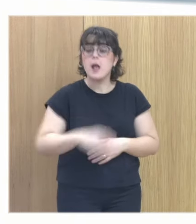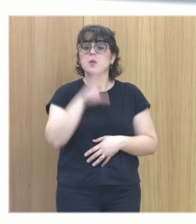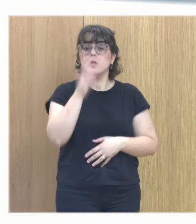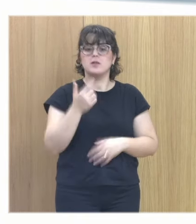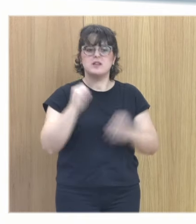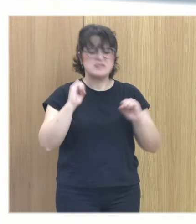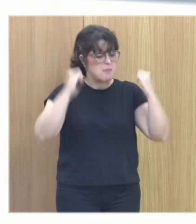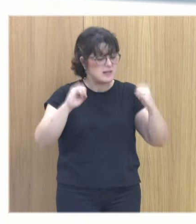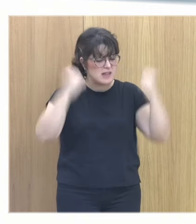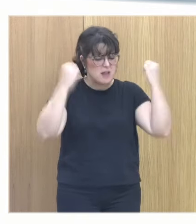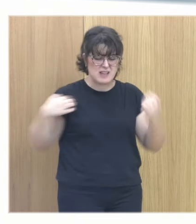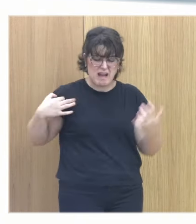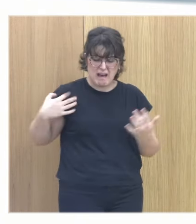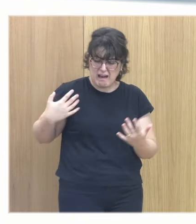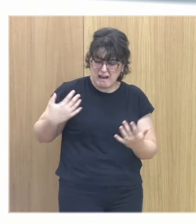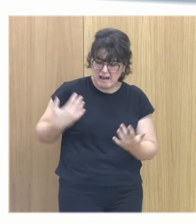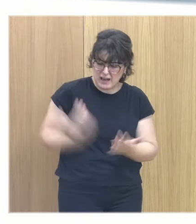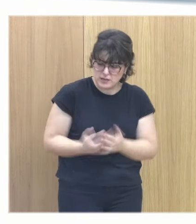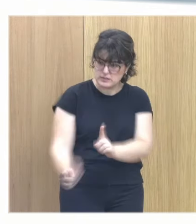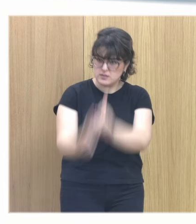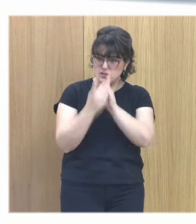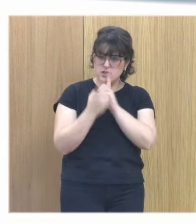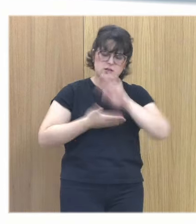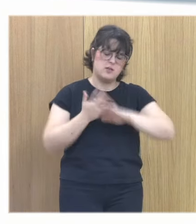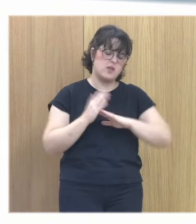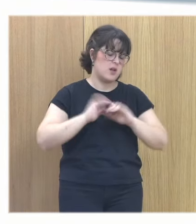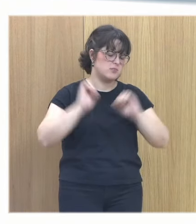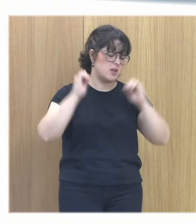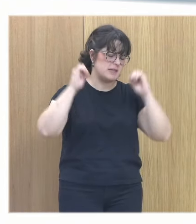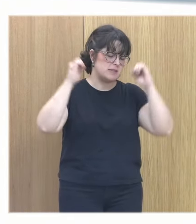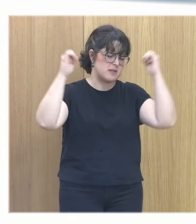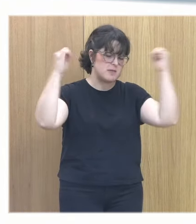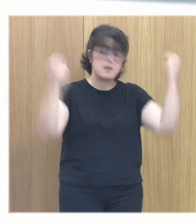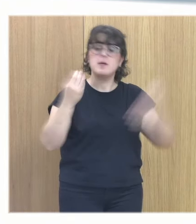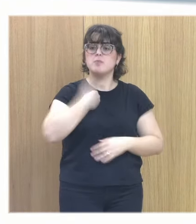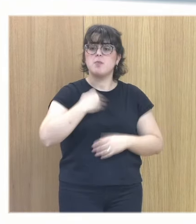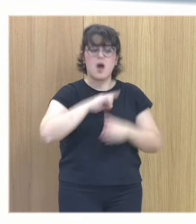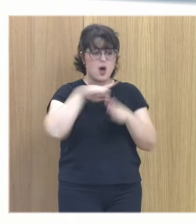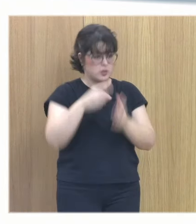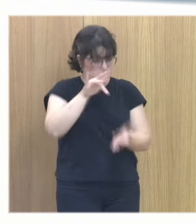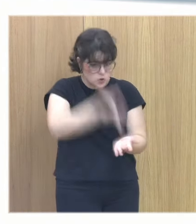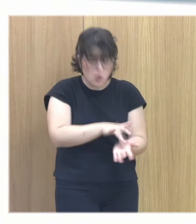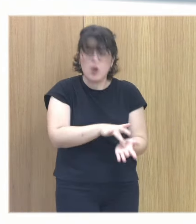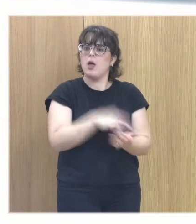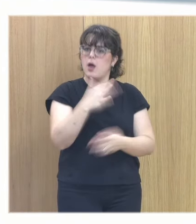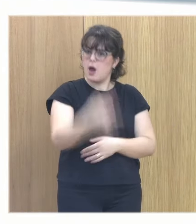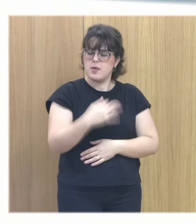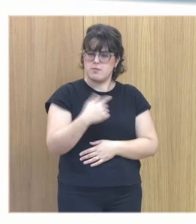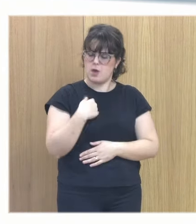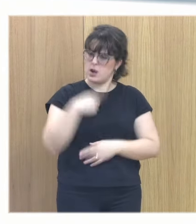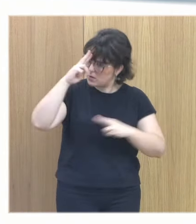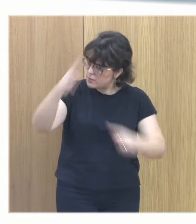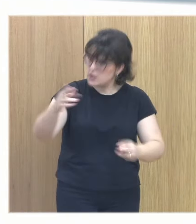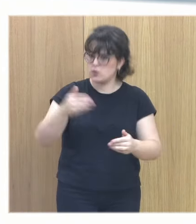sobreviviendo para cuando llegan a mí llevan mucho tiempo sobreviviendo entonces el agotamiento está y además hay que legitimarlo darle